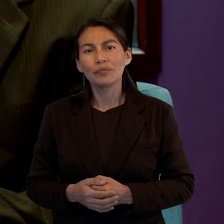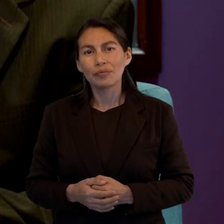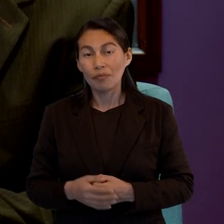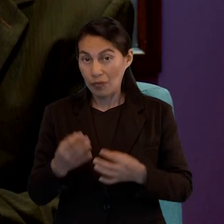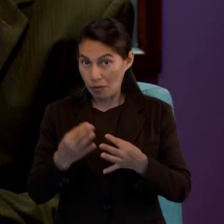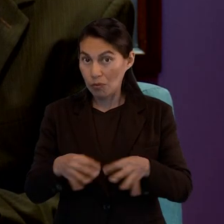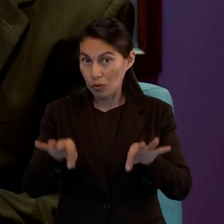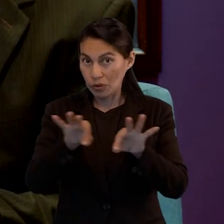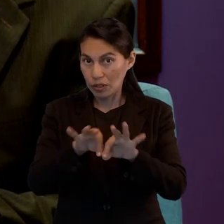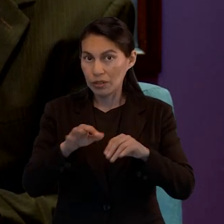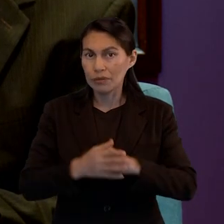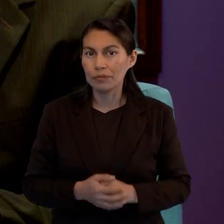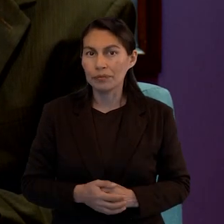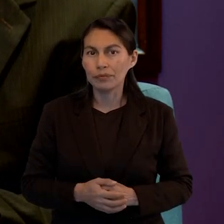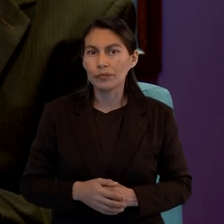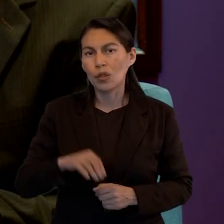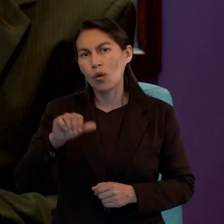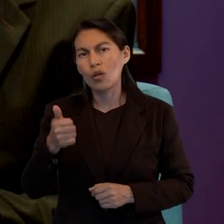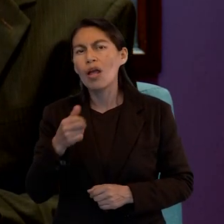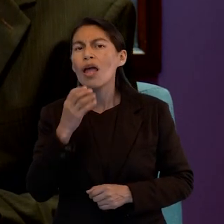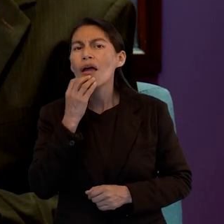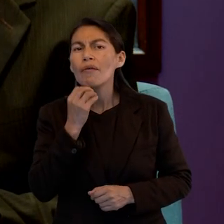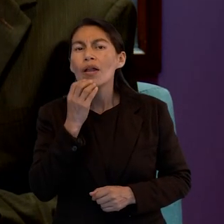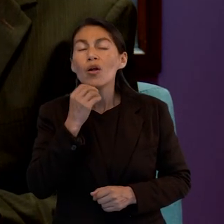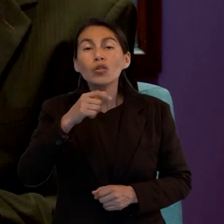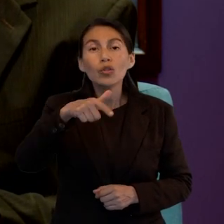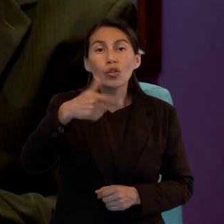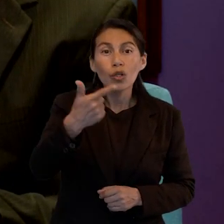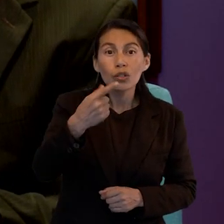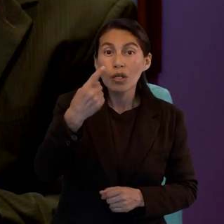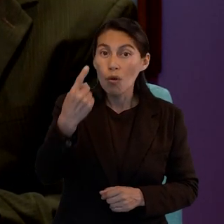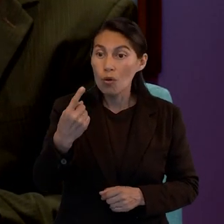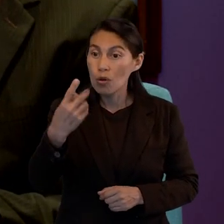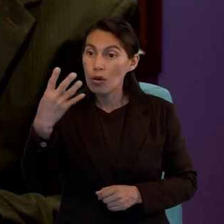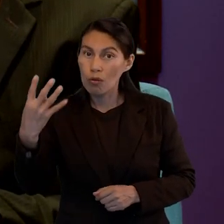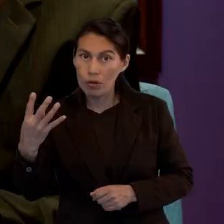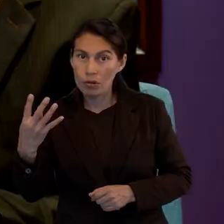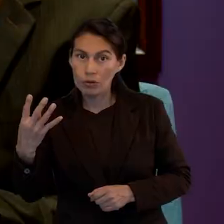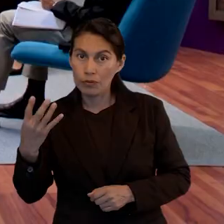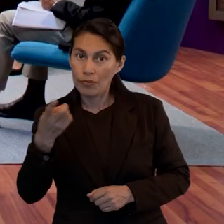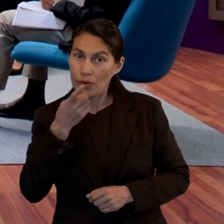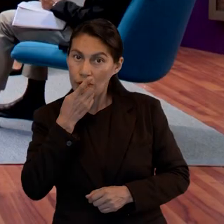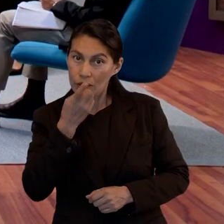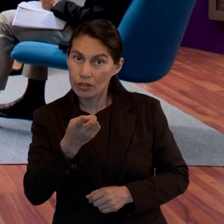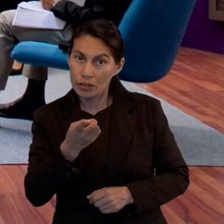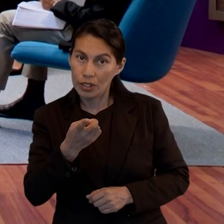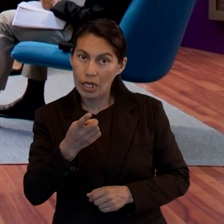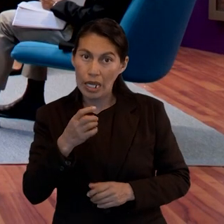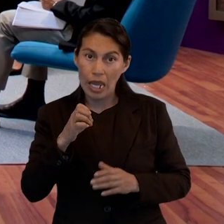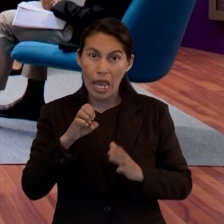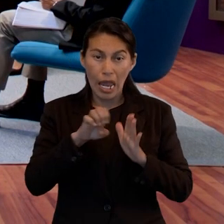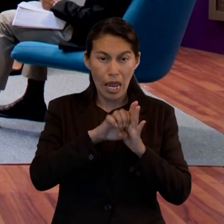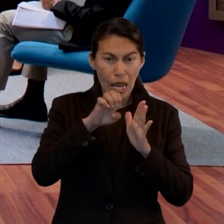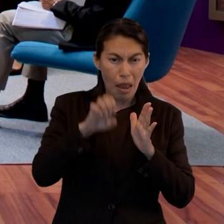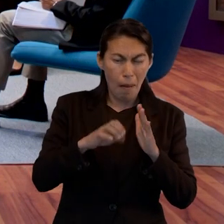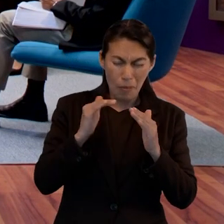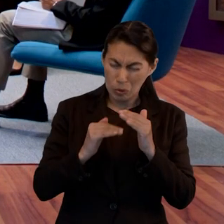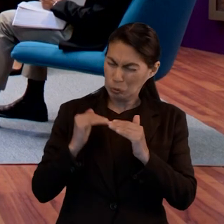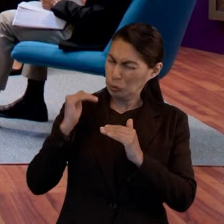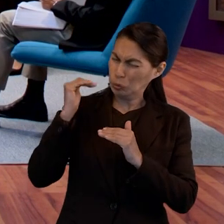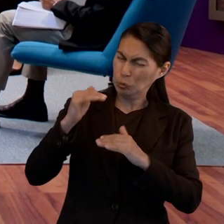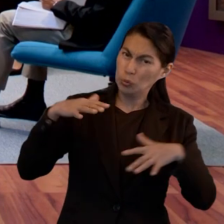importante. Pero también ahí en Hebreos 12.1.4 encontramos allí que el mayor ejemplo que podemos tener